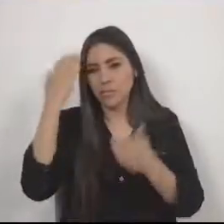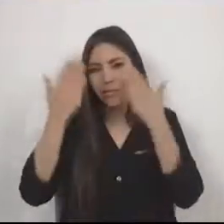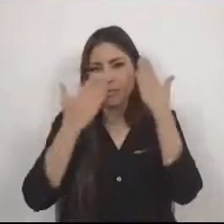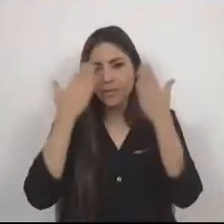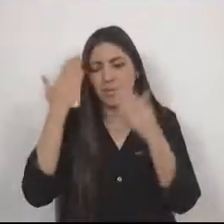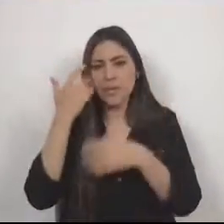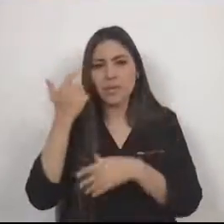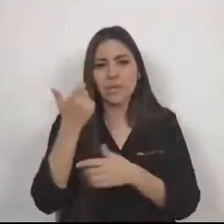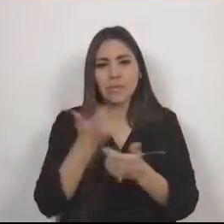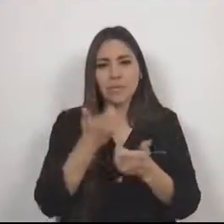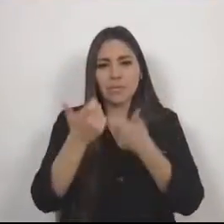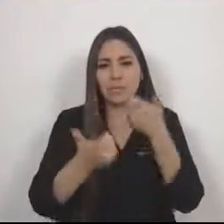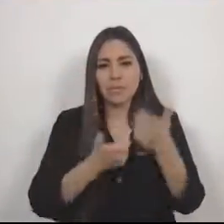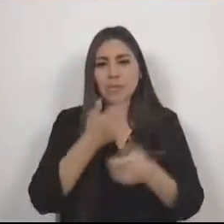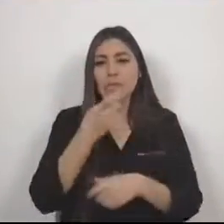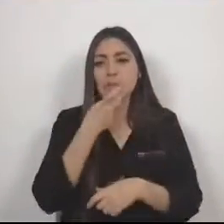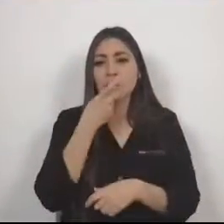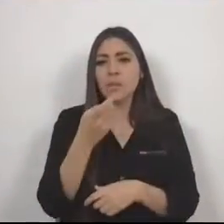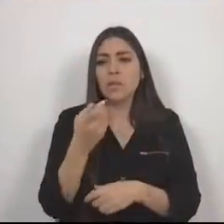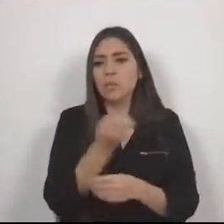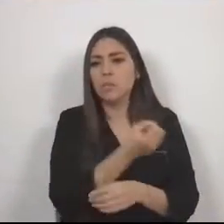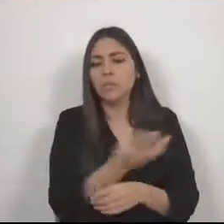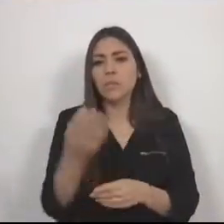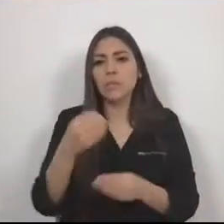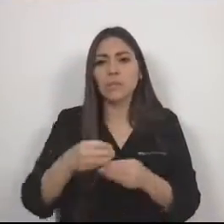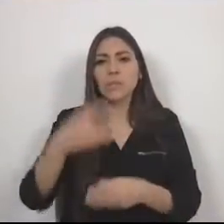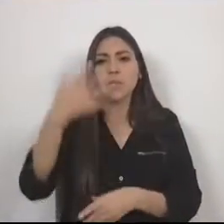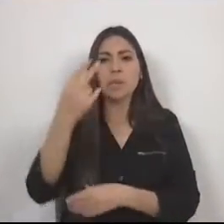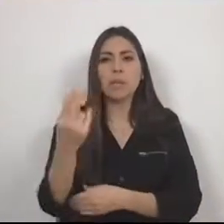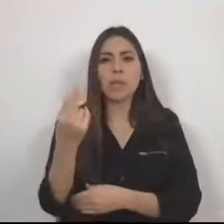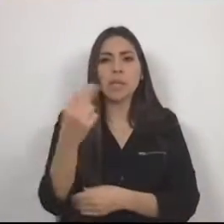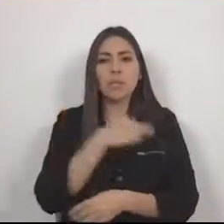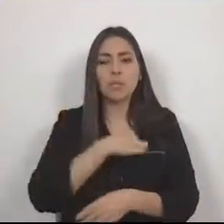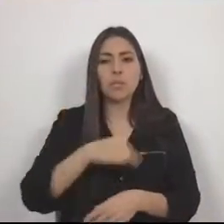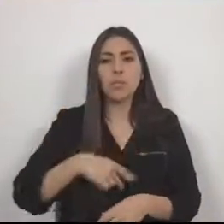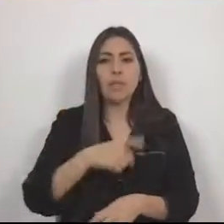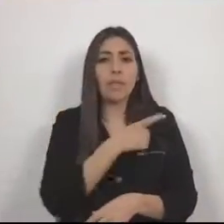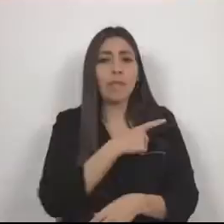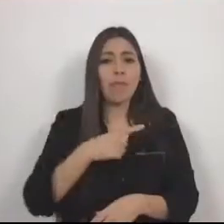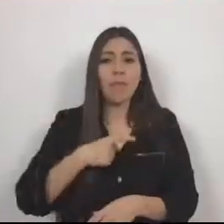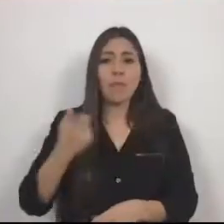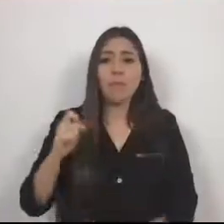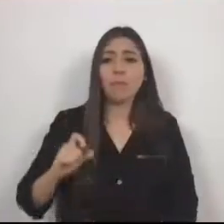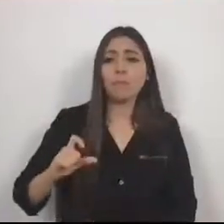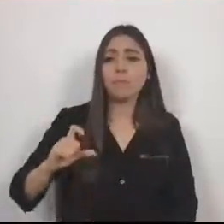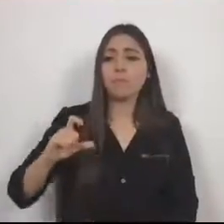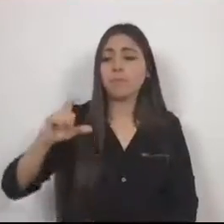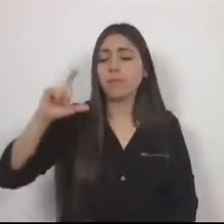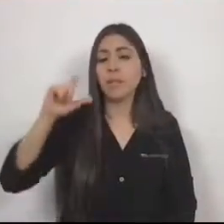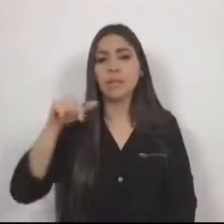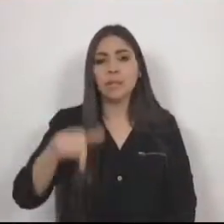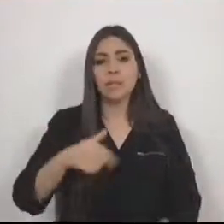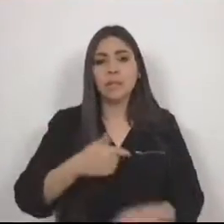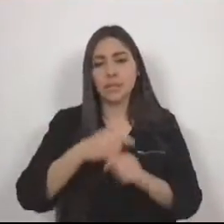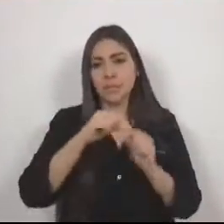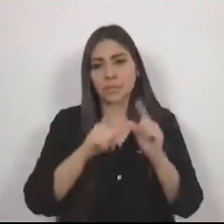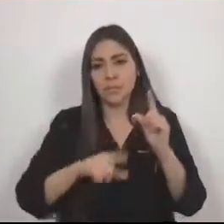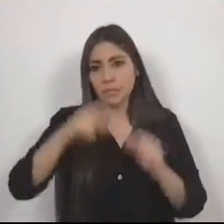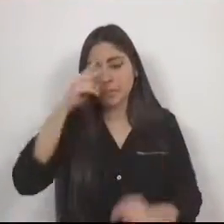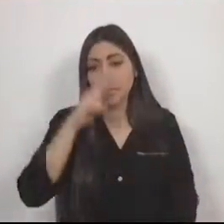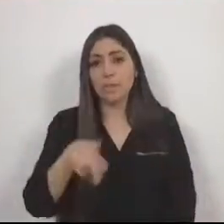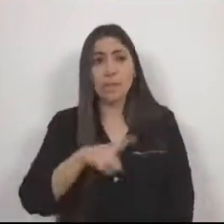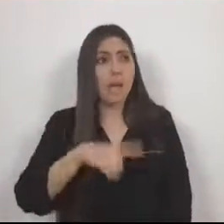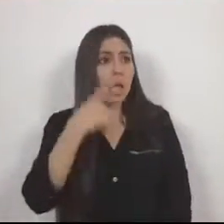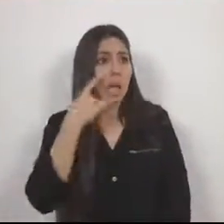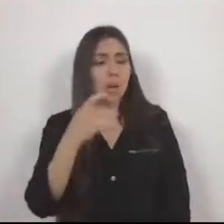conocer una lista de 25 municipios más endeudados del país. Y es que no es raro, por también la población, pero